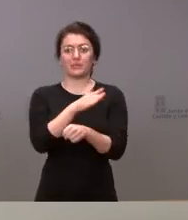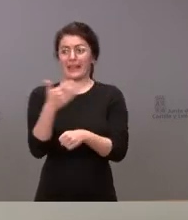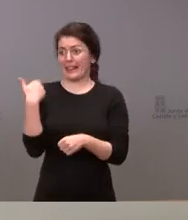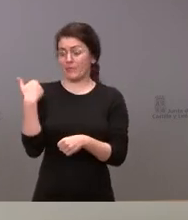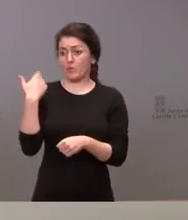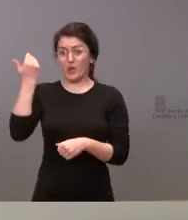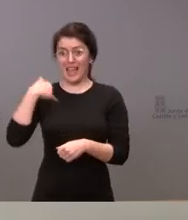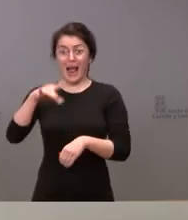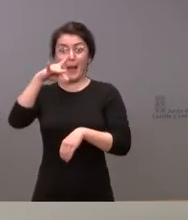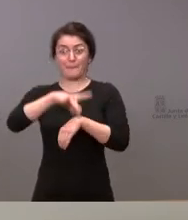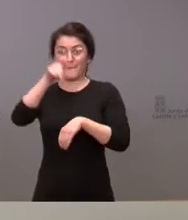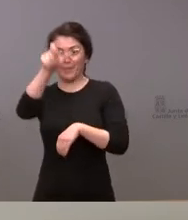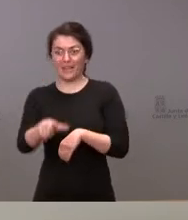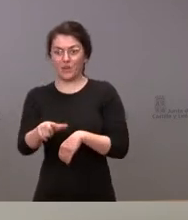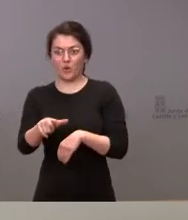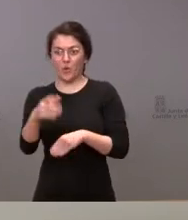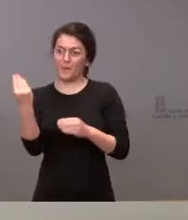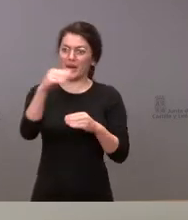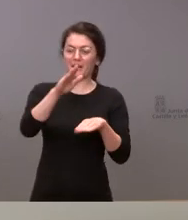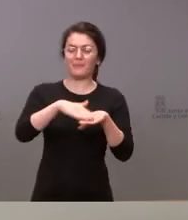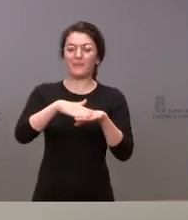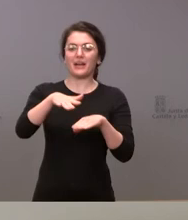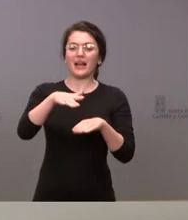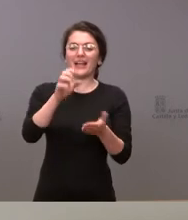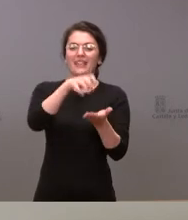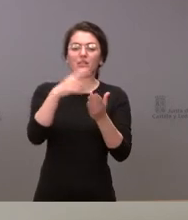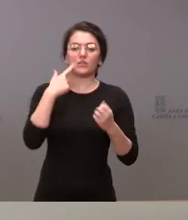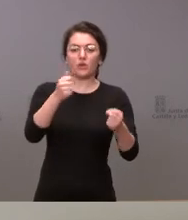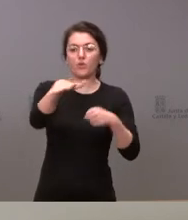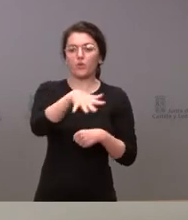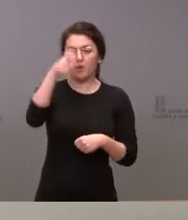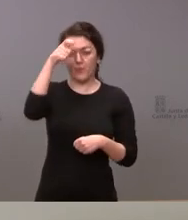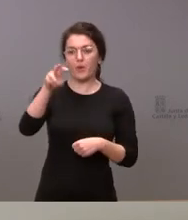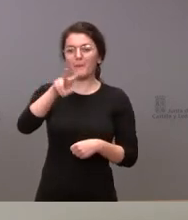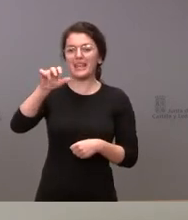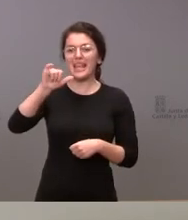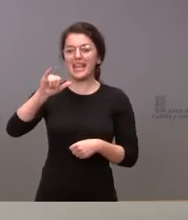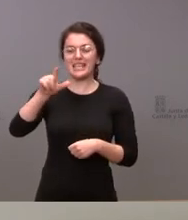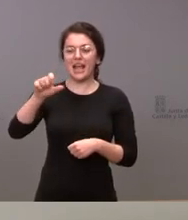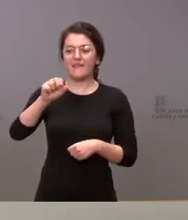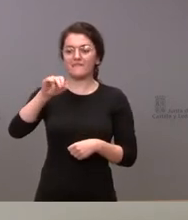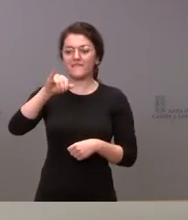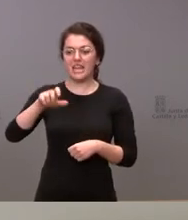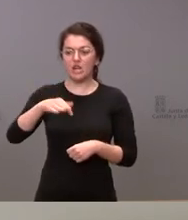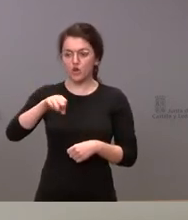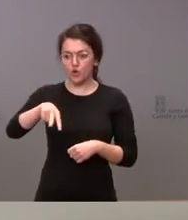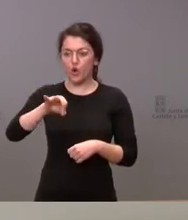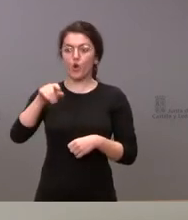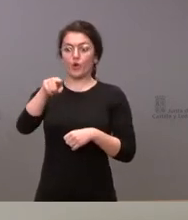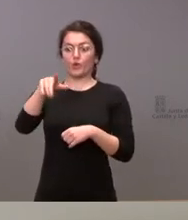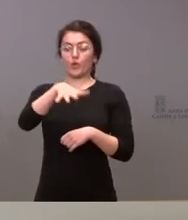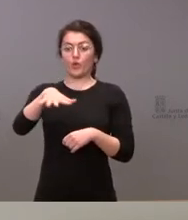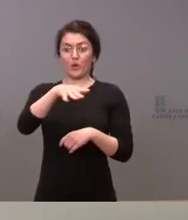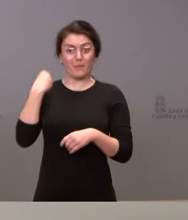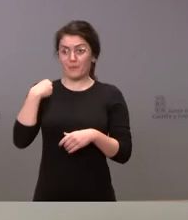más para el centro de salud de Villablino, que además no es que se haya trasladado desde otro lugar de Castilla y León, sino que proviene de otra comunidad autónoma y, por tanto, se ha ganado para el